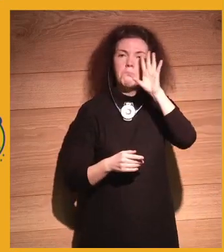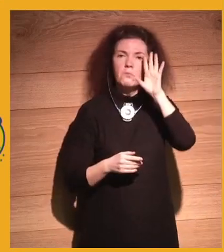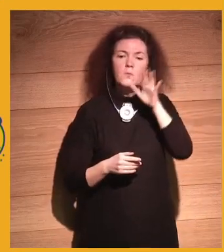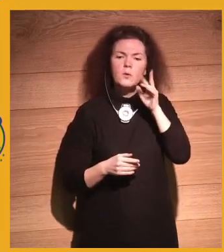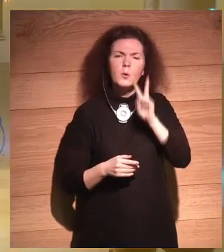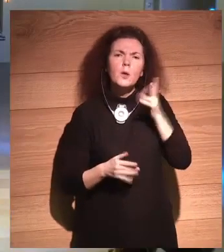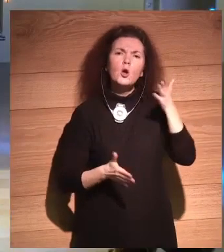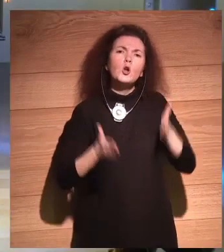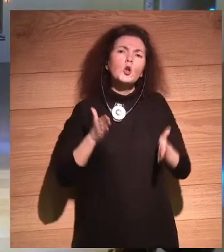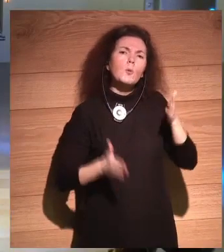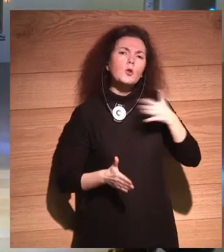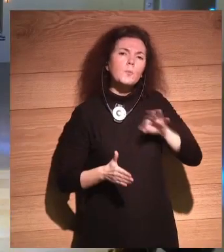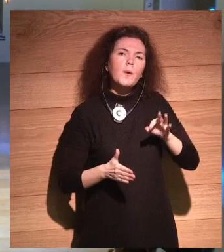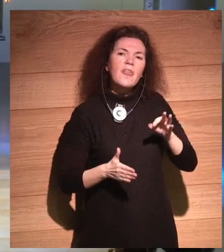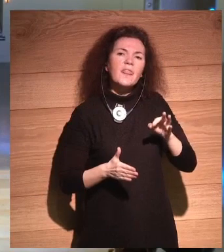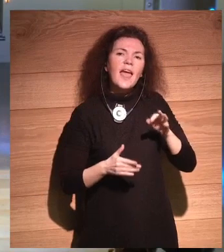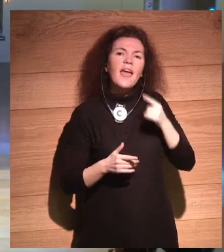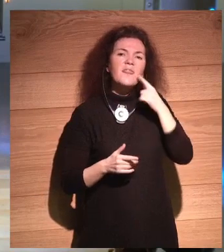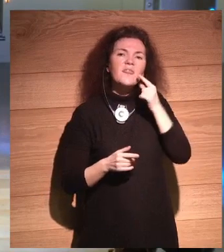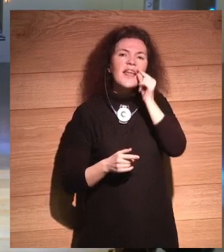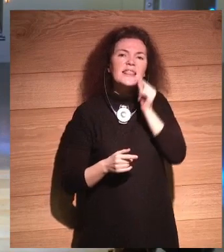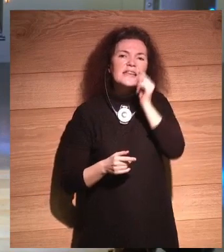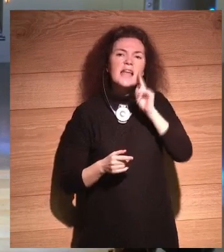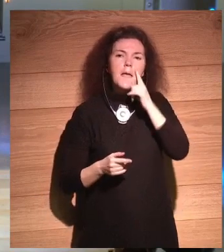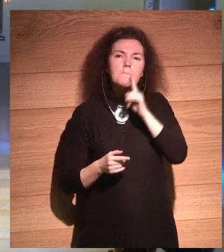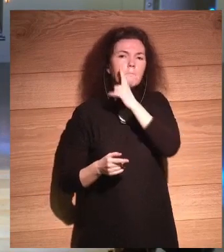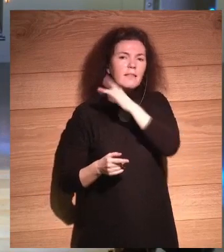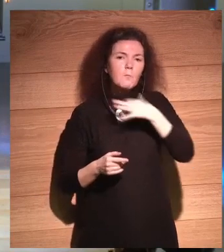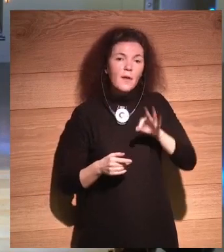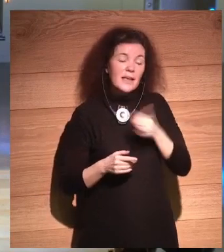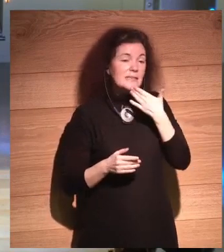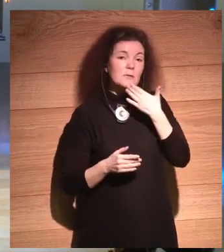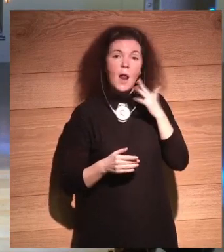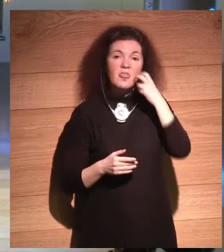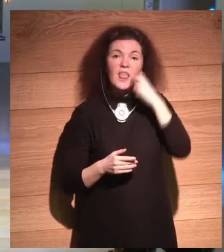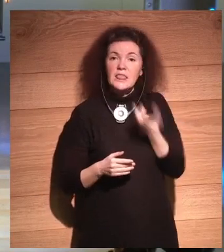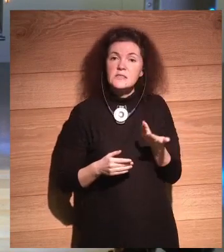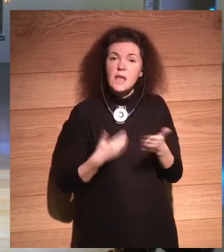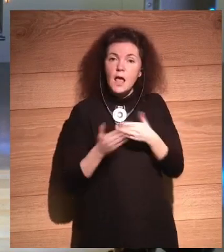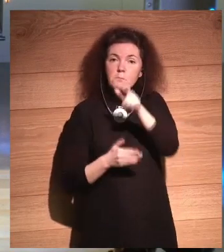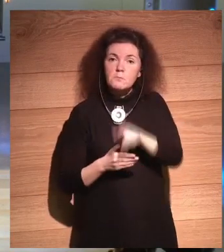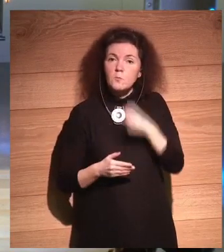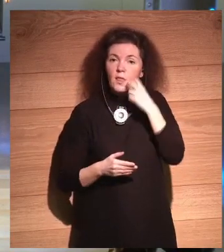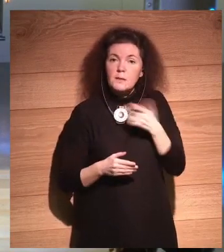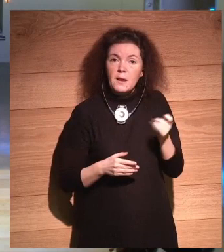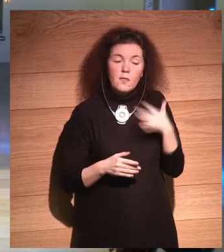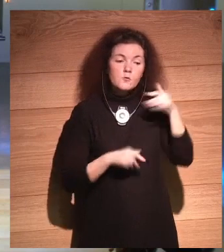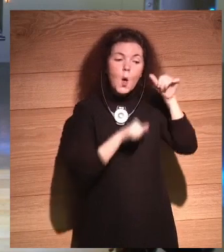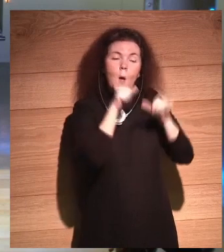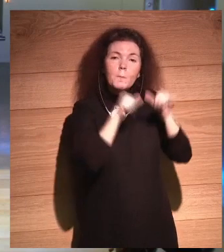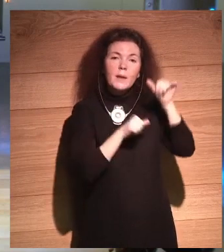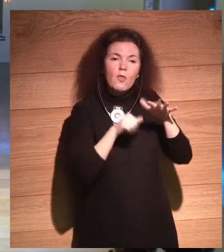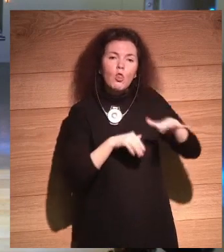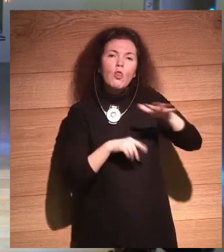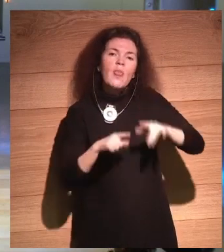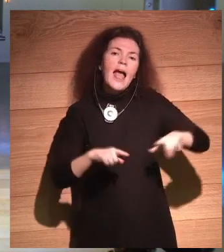porque vimos un robot que podía hacer implantes dentales. Es decir, era un dentista, podía ser un dentista. Esto era una operación que se hizo